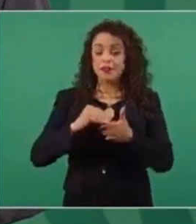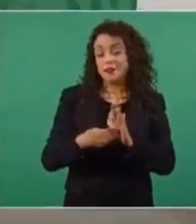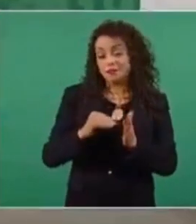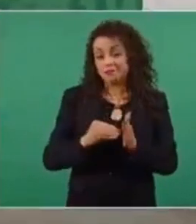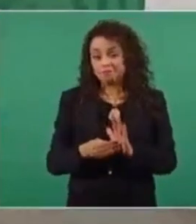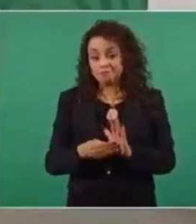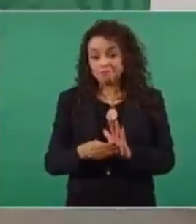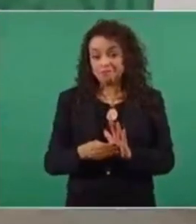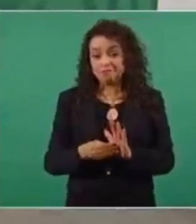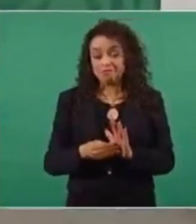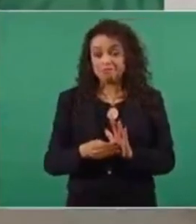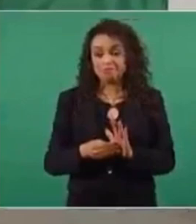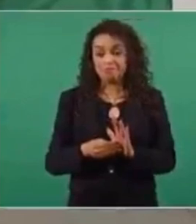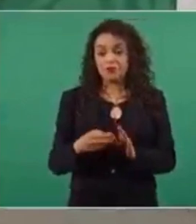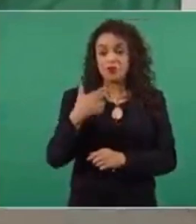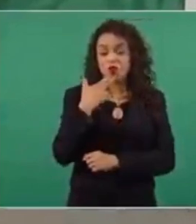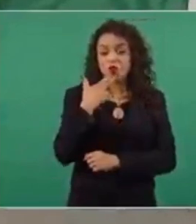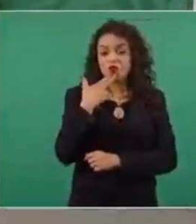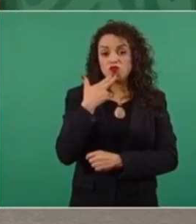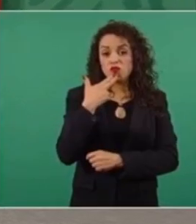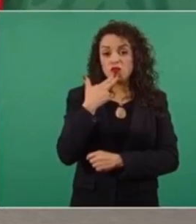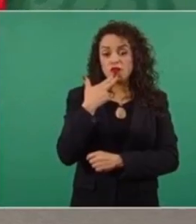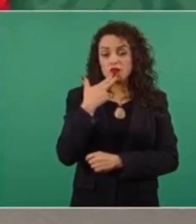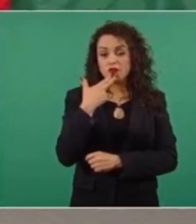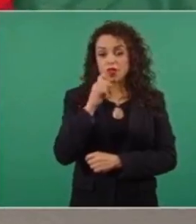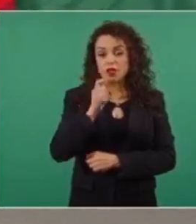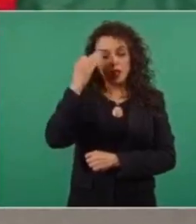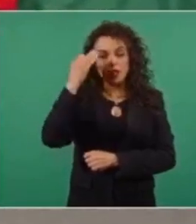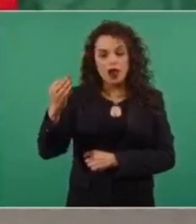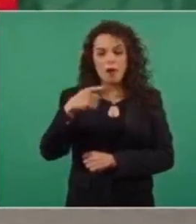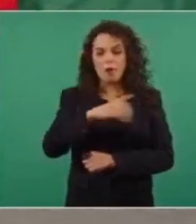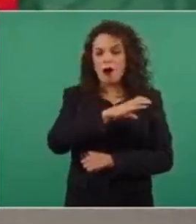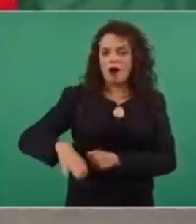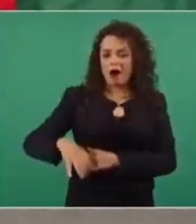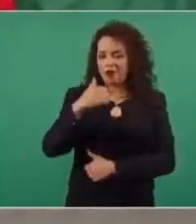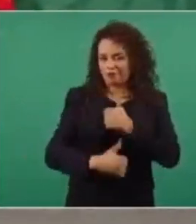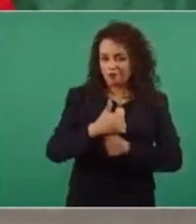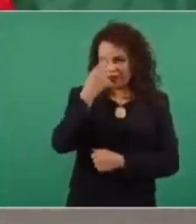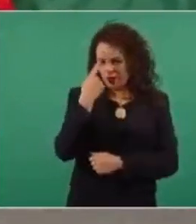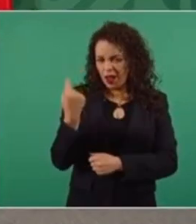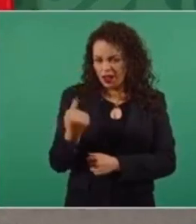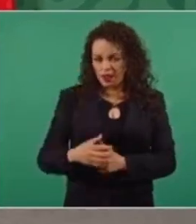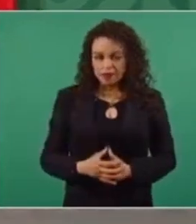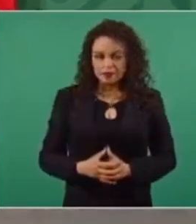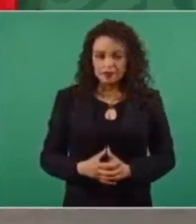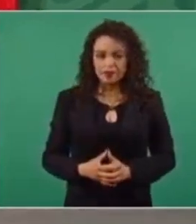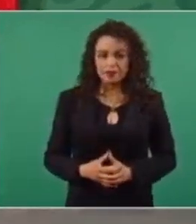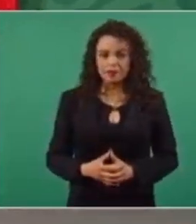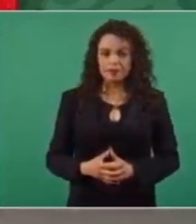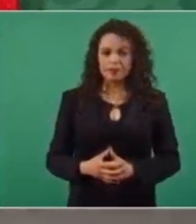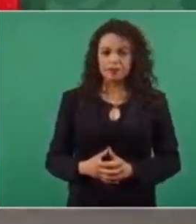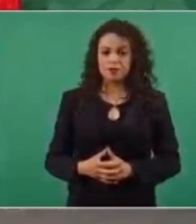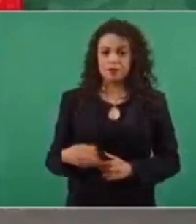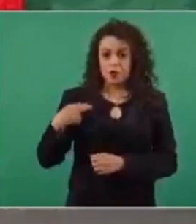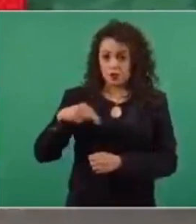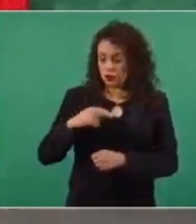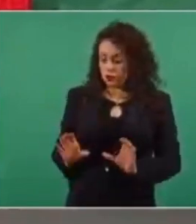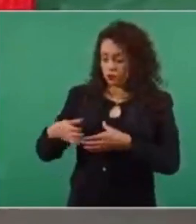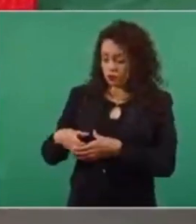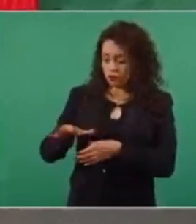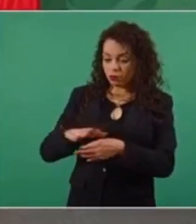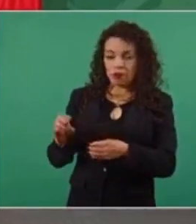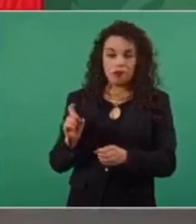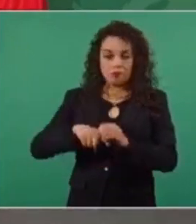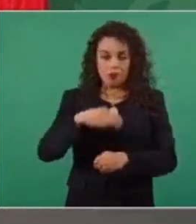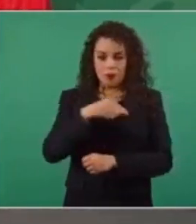que usó en vísperas de la campaña para afectar al movimiento al que pertenecemos en las elecciones.